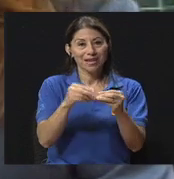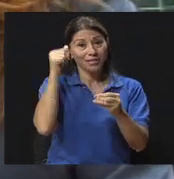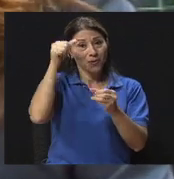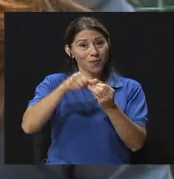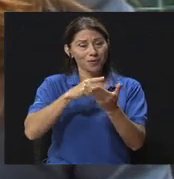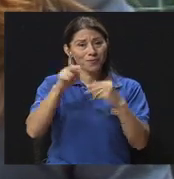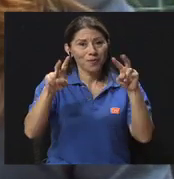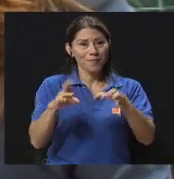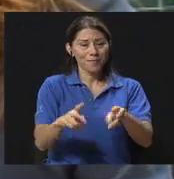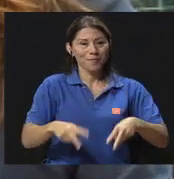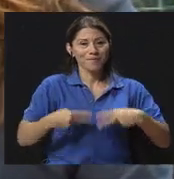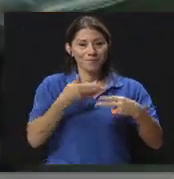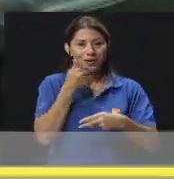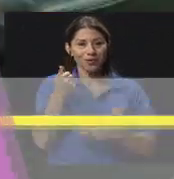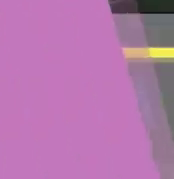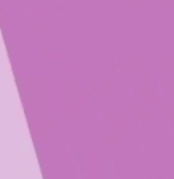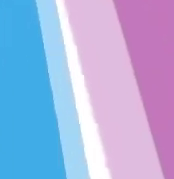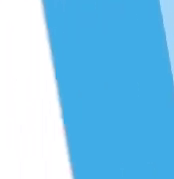somos Vivir Mejor.